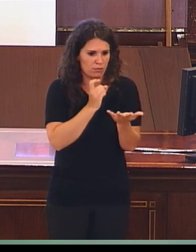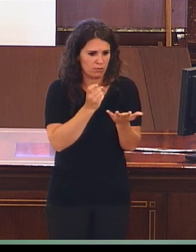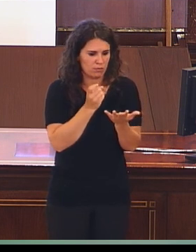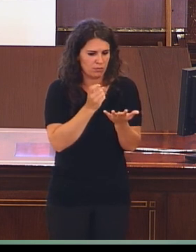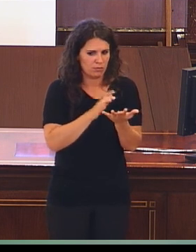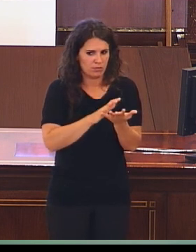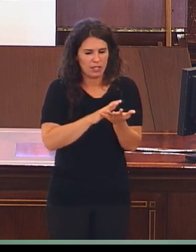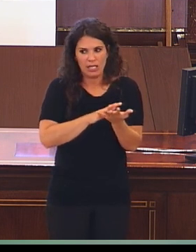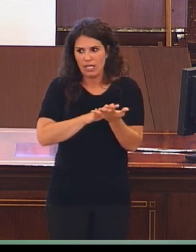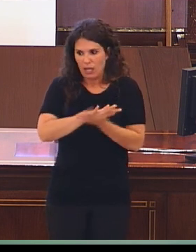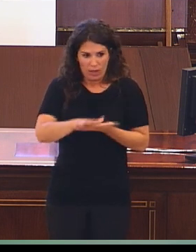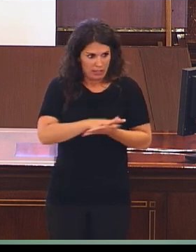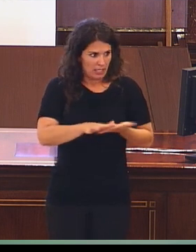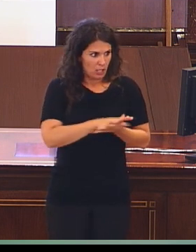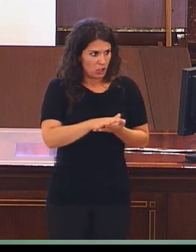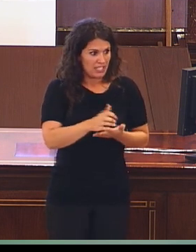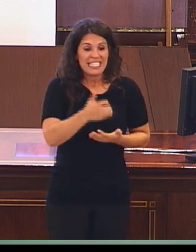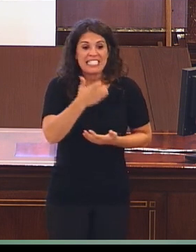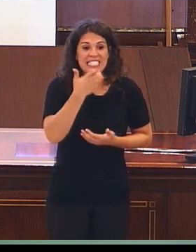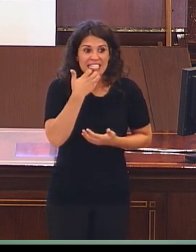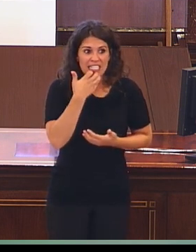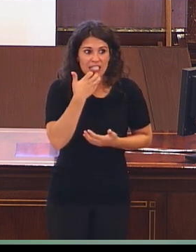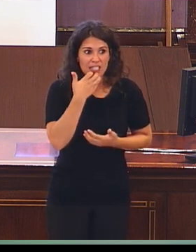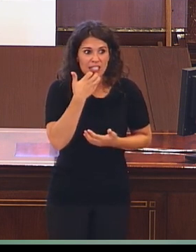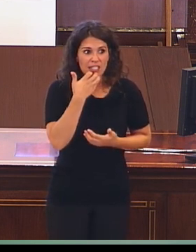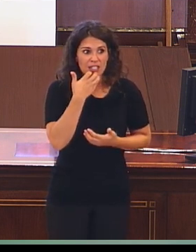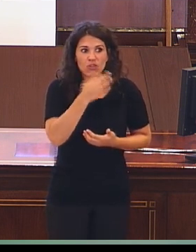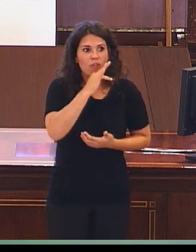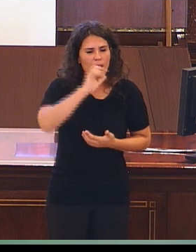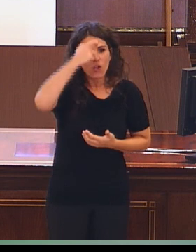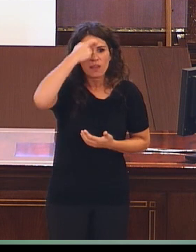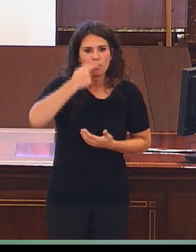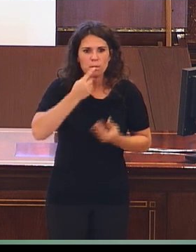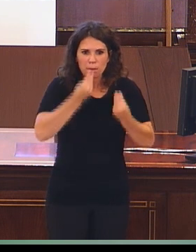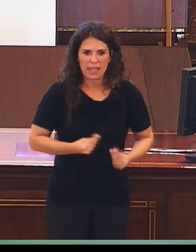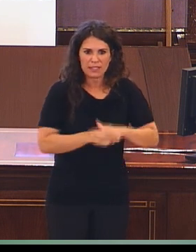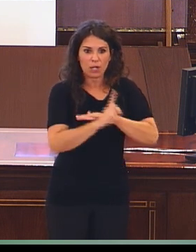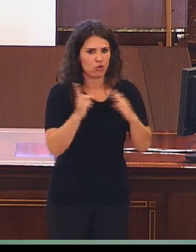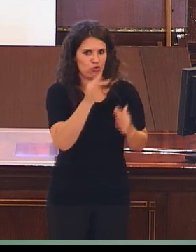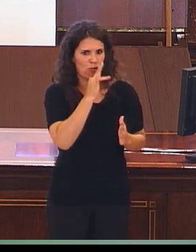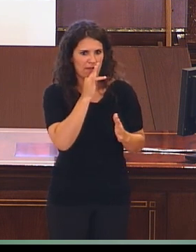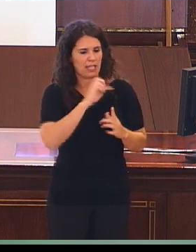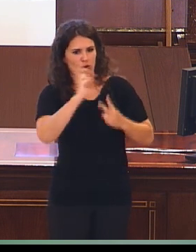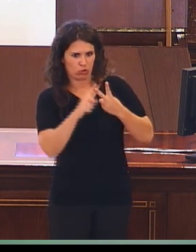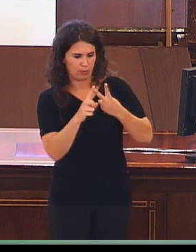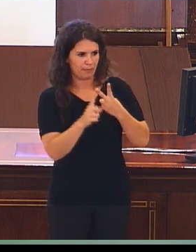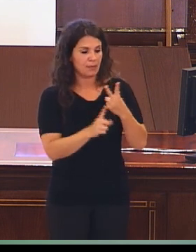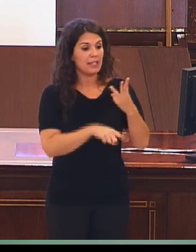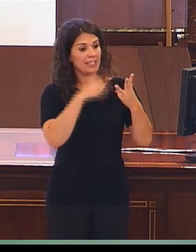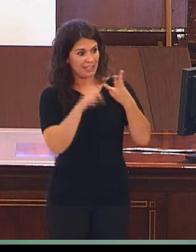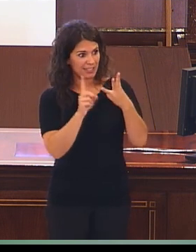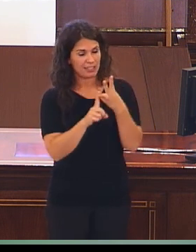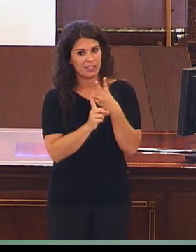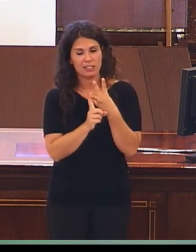el contexto no tiene una lengua de signos suficientemente desarrollada. Y el último, pues, tiene que ver con